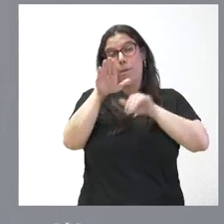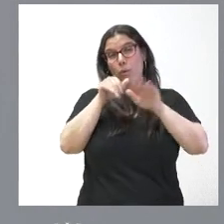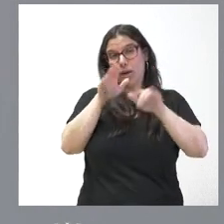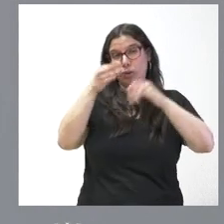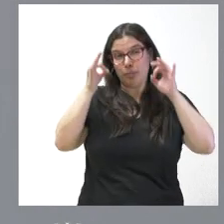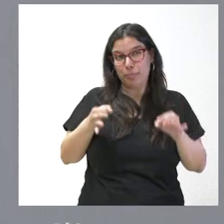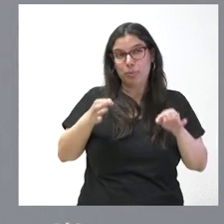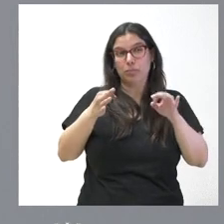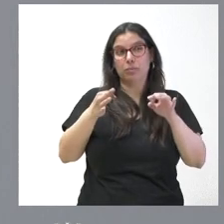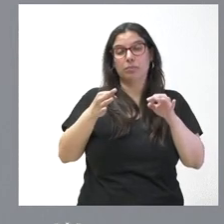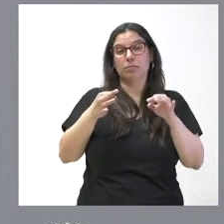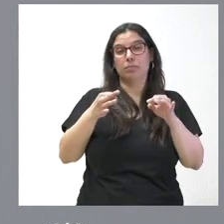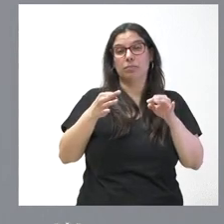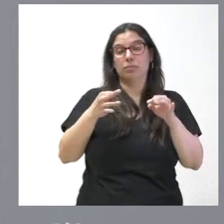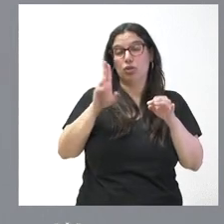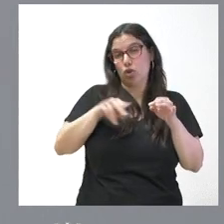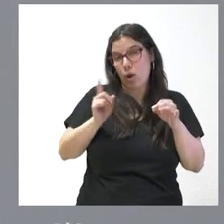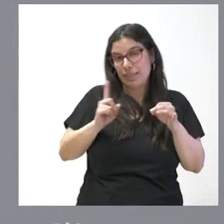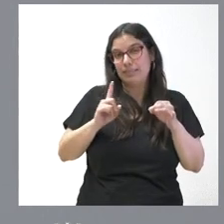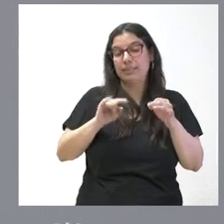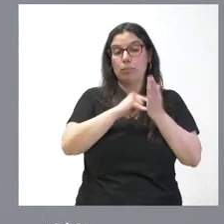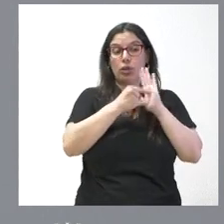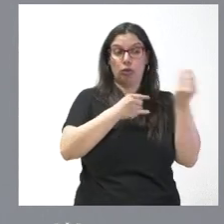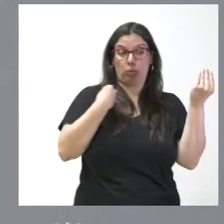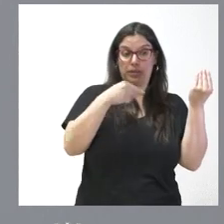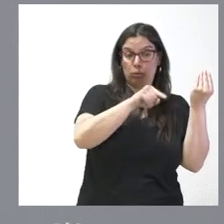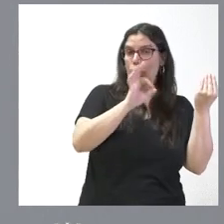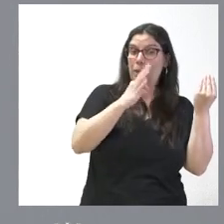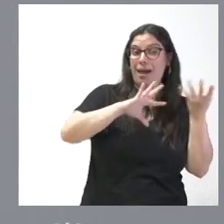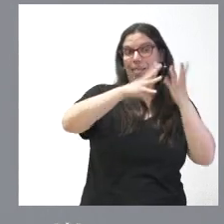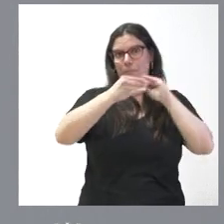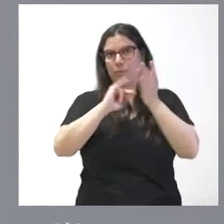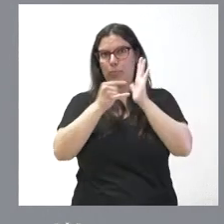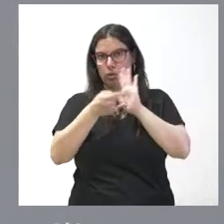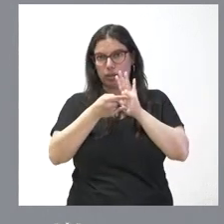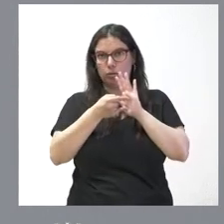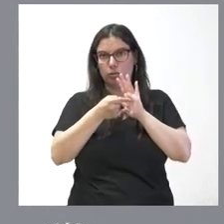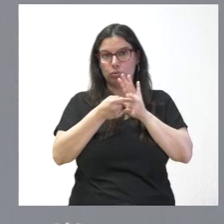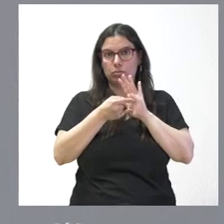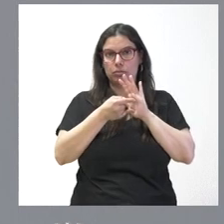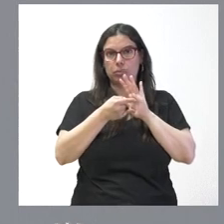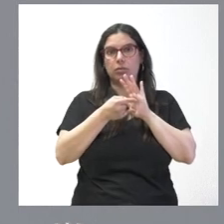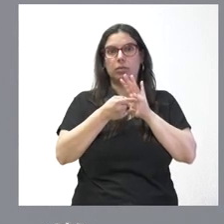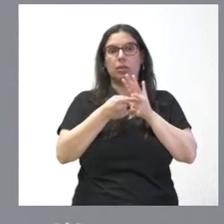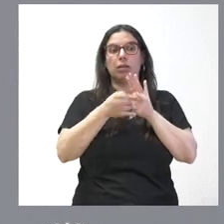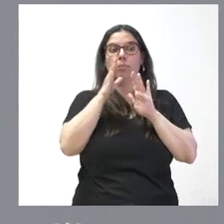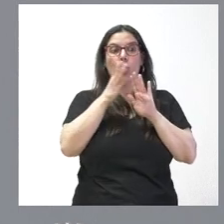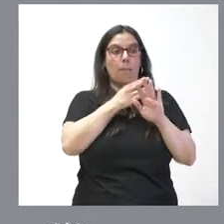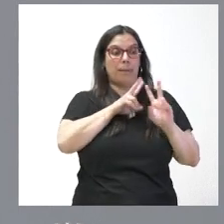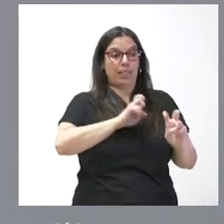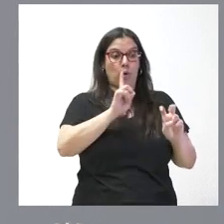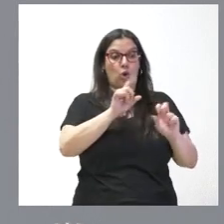licitación conforme al proyecto vigente sino hay que hacer una adaptación del proyecto por lo que falta de realizar porque lógicamente quien